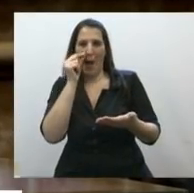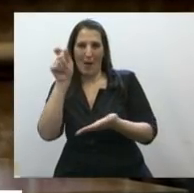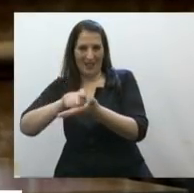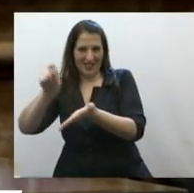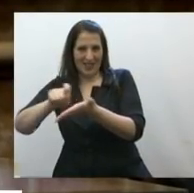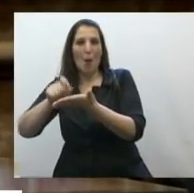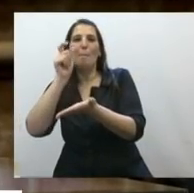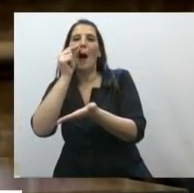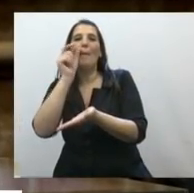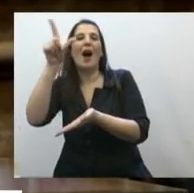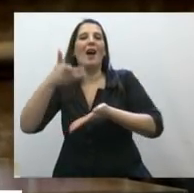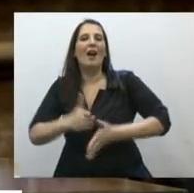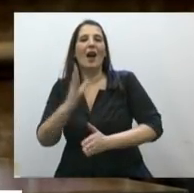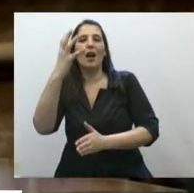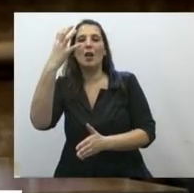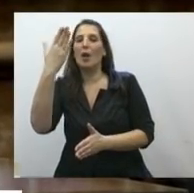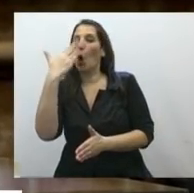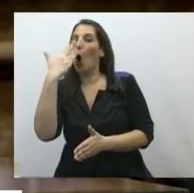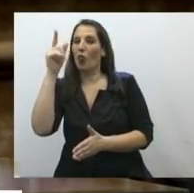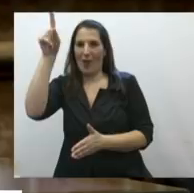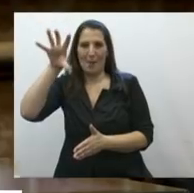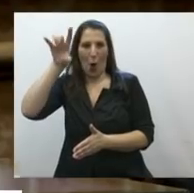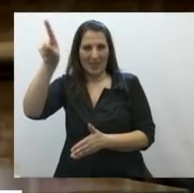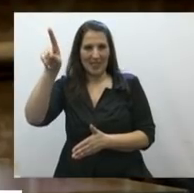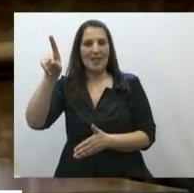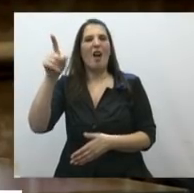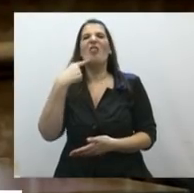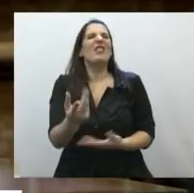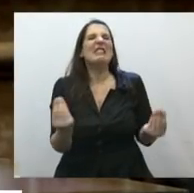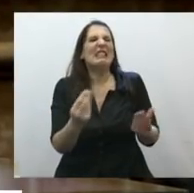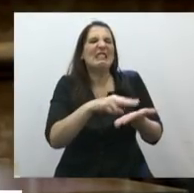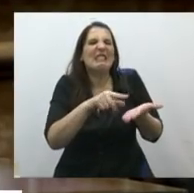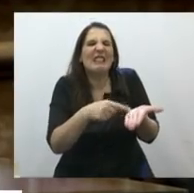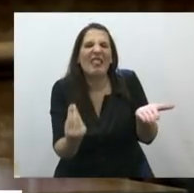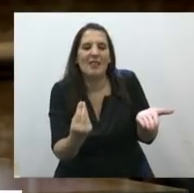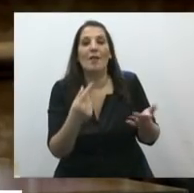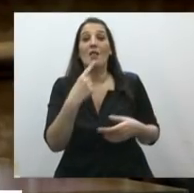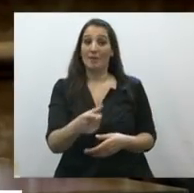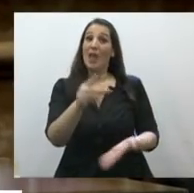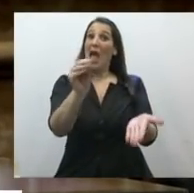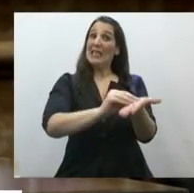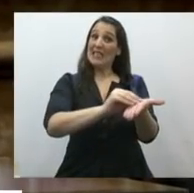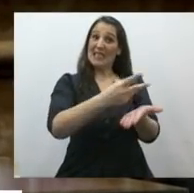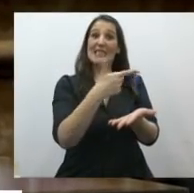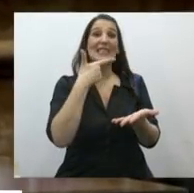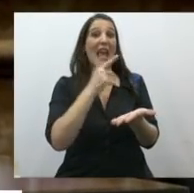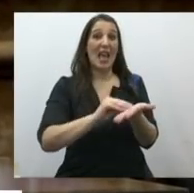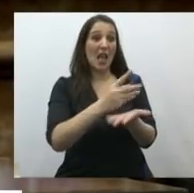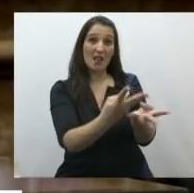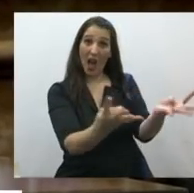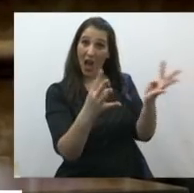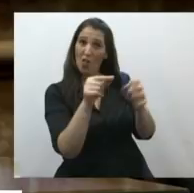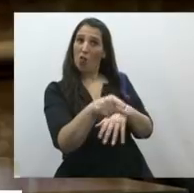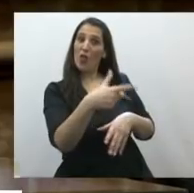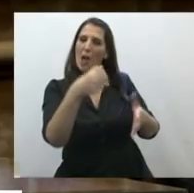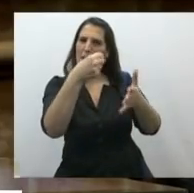padre cordobés que dirigiéndose a su hija le dice, si el Senado entiende que el debate es por el aborto